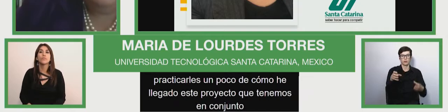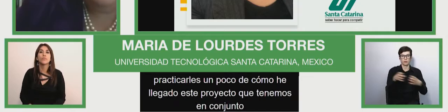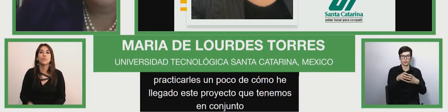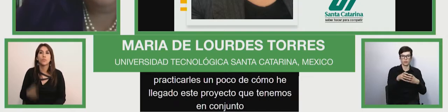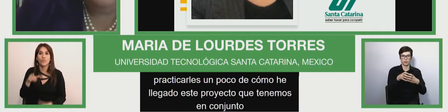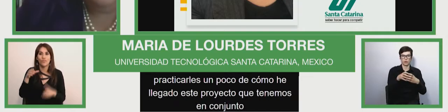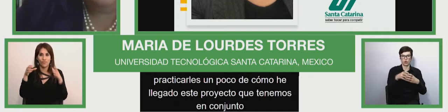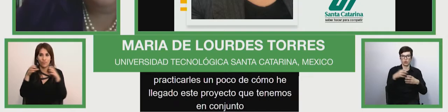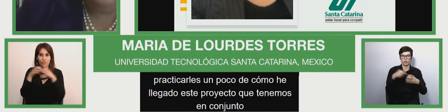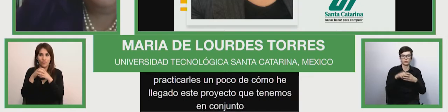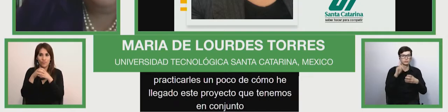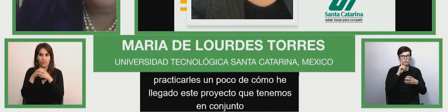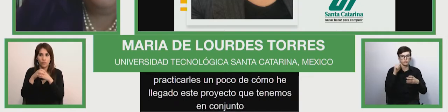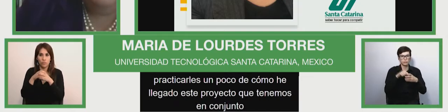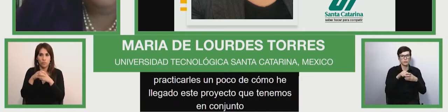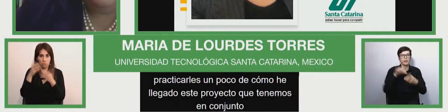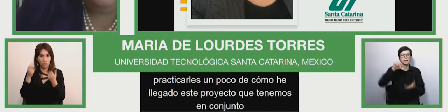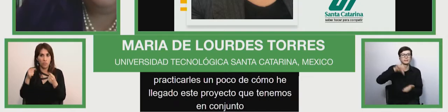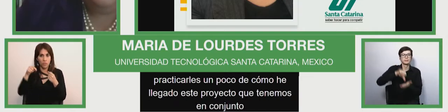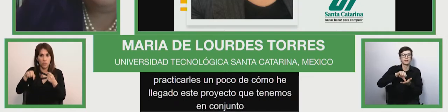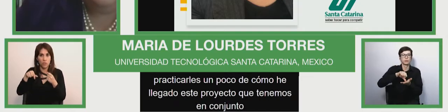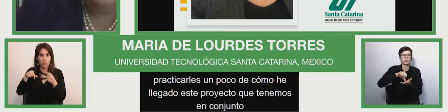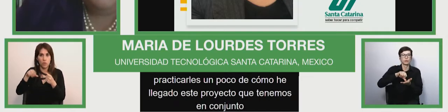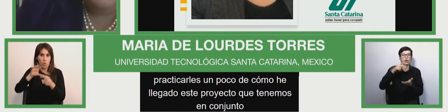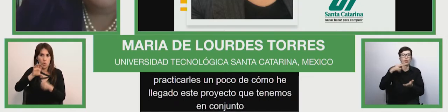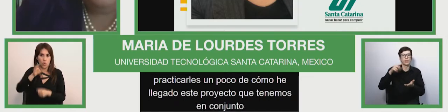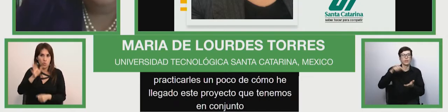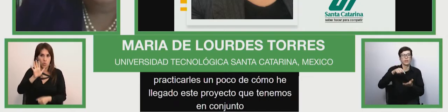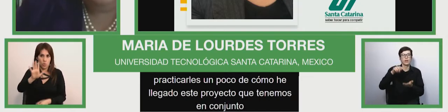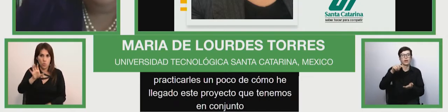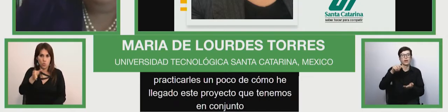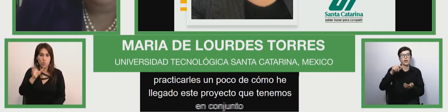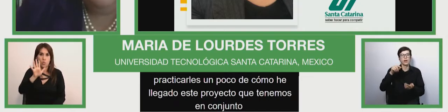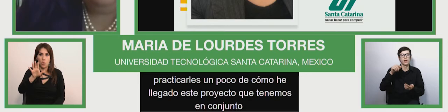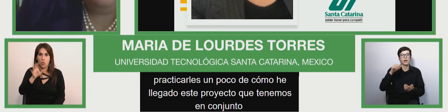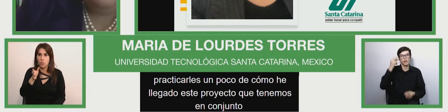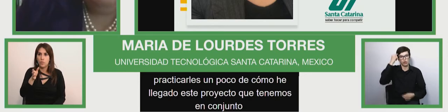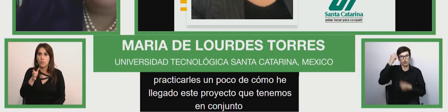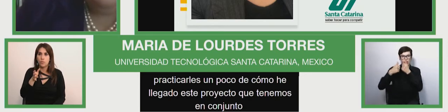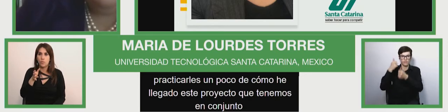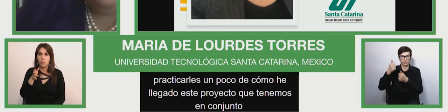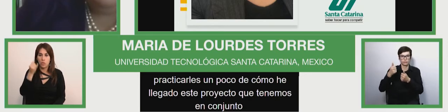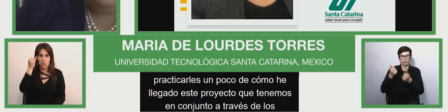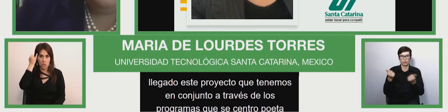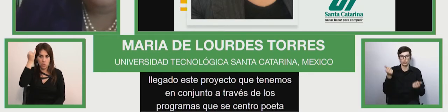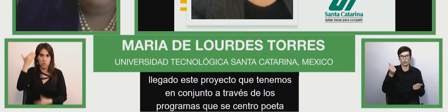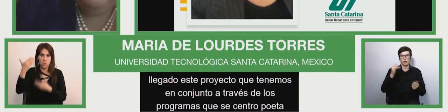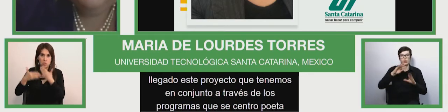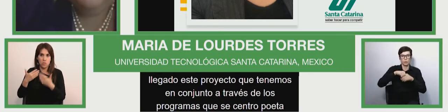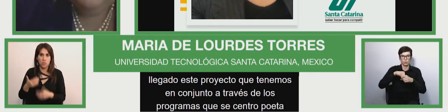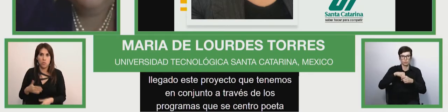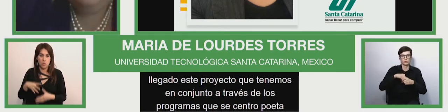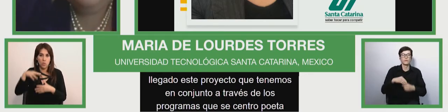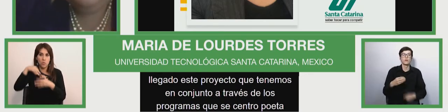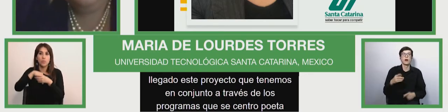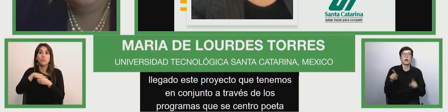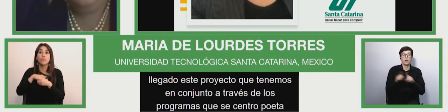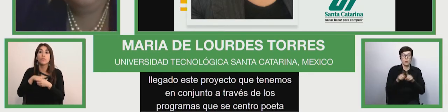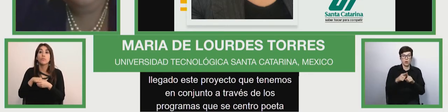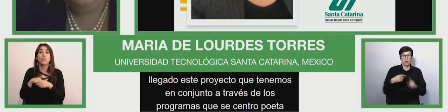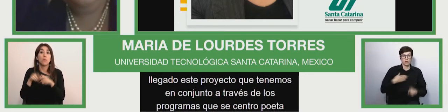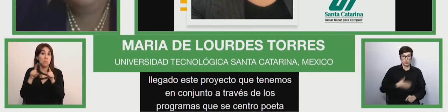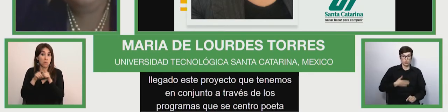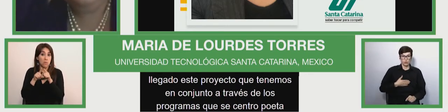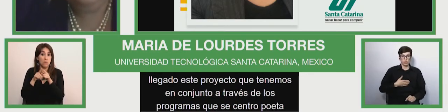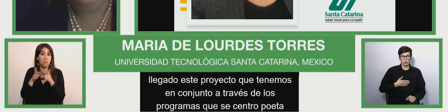programas que es el Centro Poeta y el Laboratorio de Innovación Inclusiva Día. Pero comentarles también que en